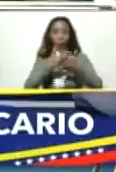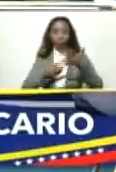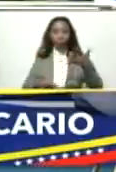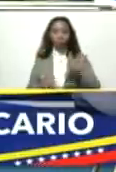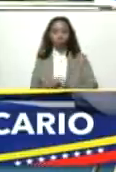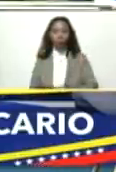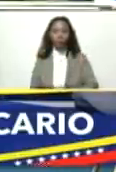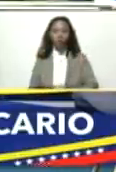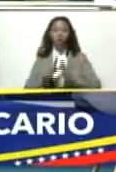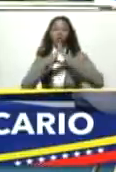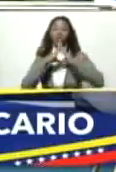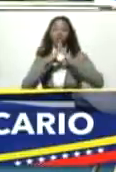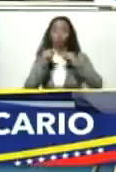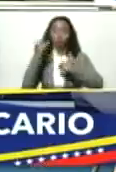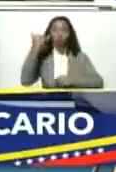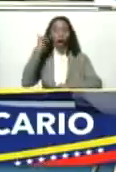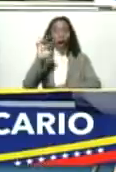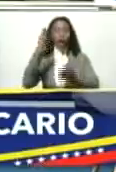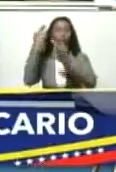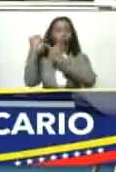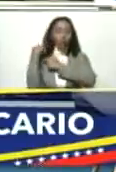todos somos responsables